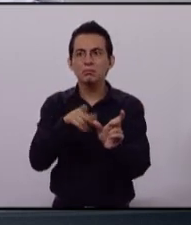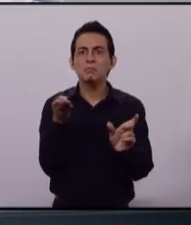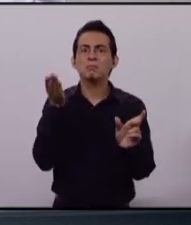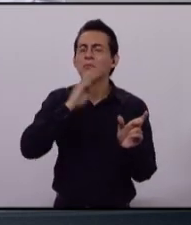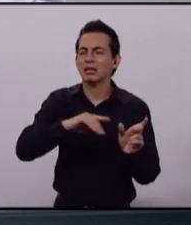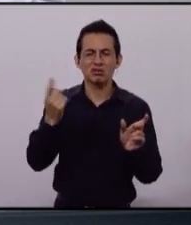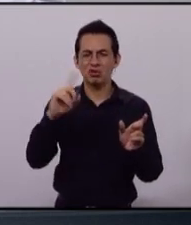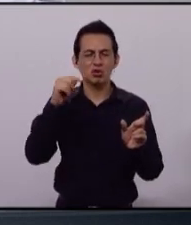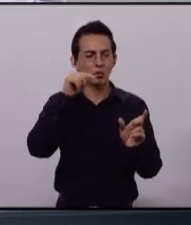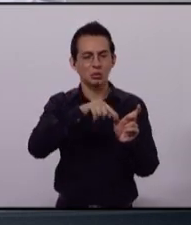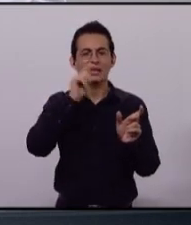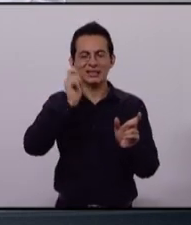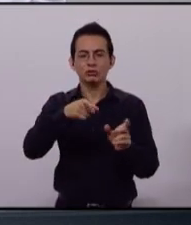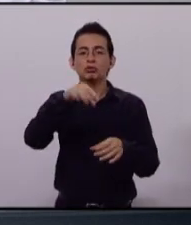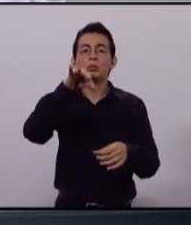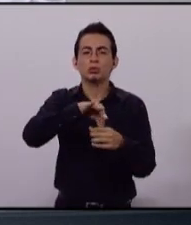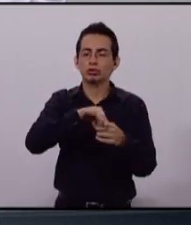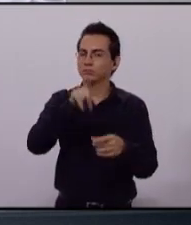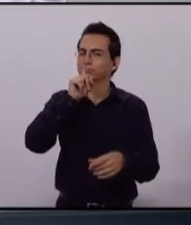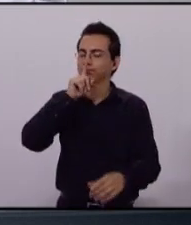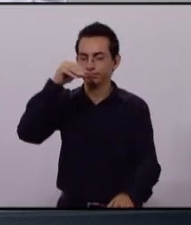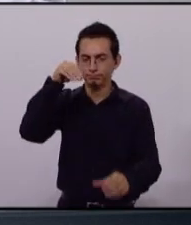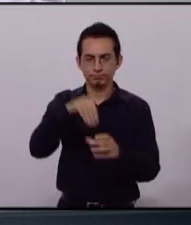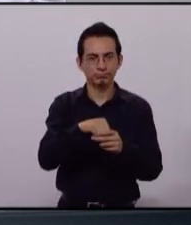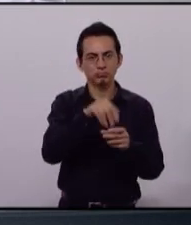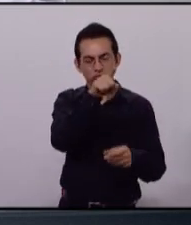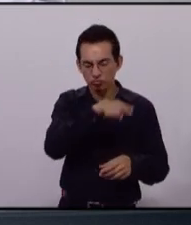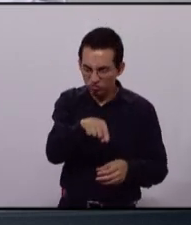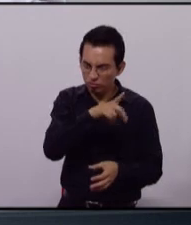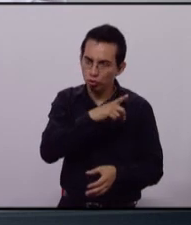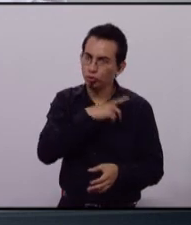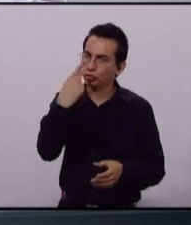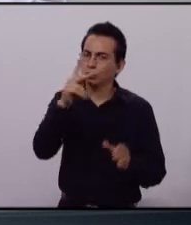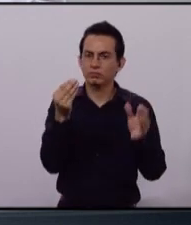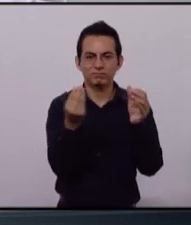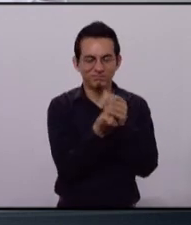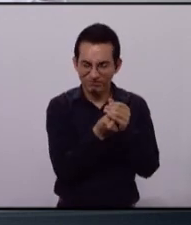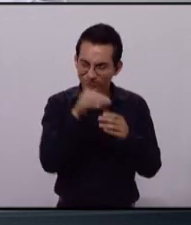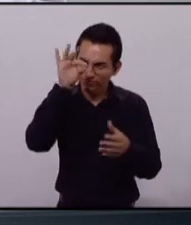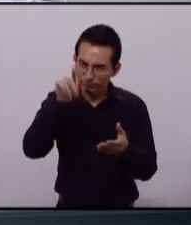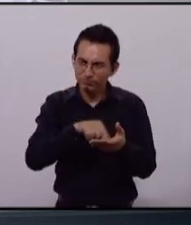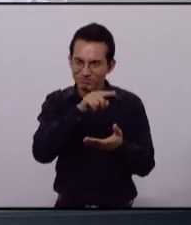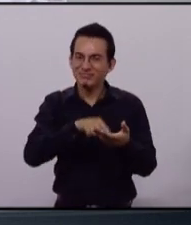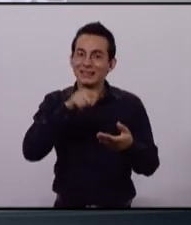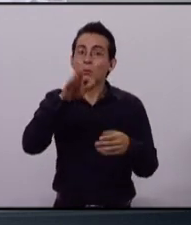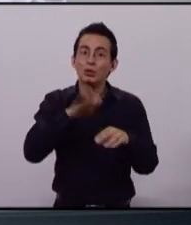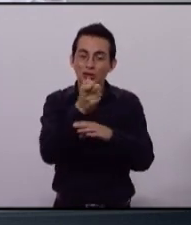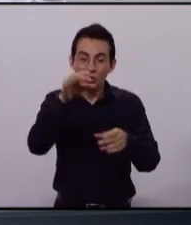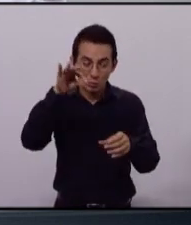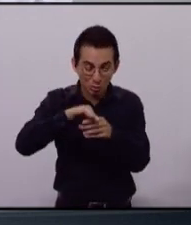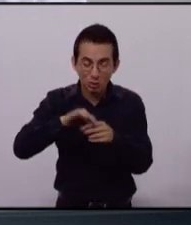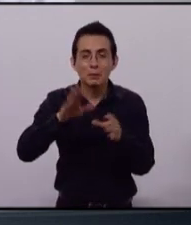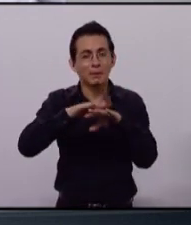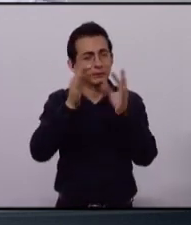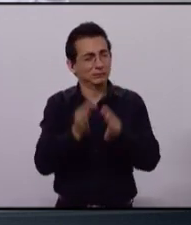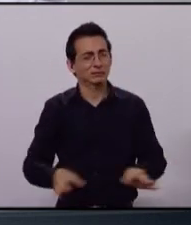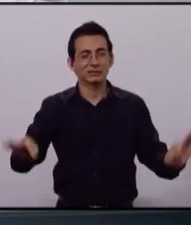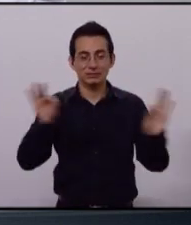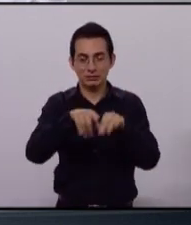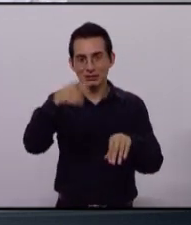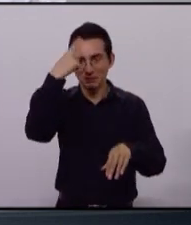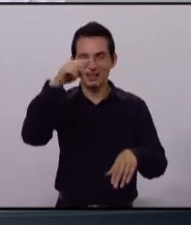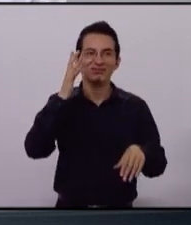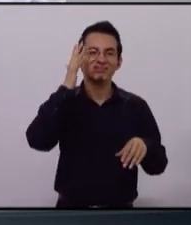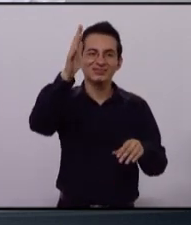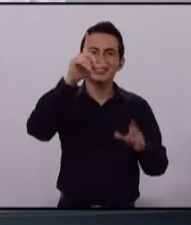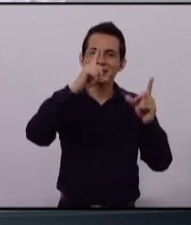El voto es entre ustedes y la urna, en comunión nada más. De verdad les digo que para sacar adelante a Zapopan